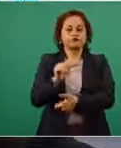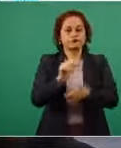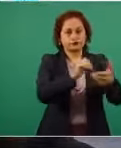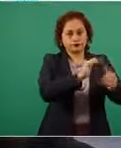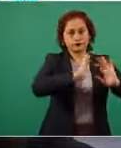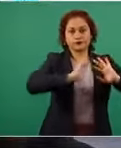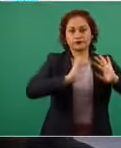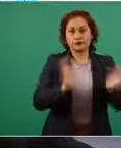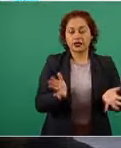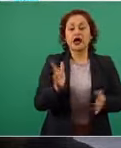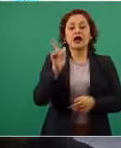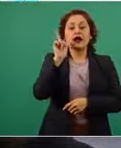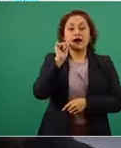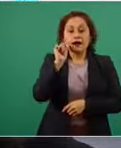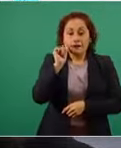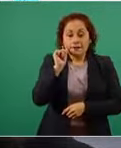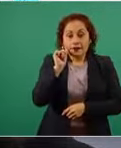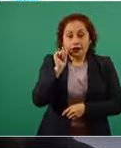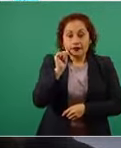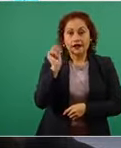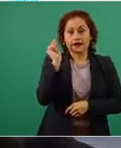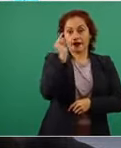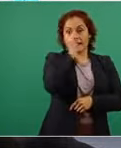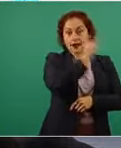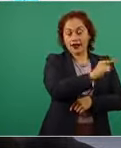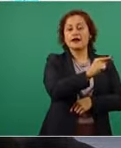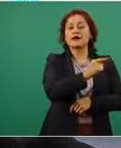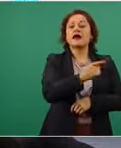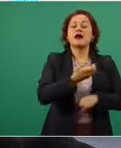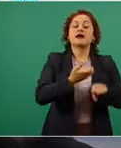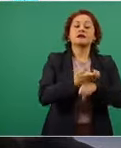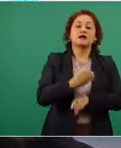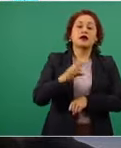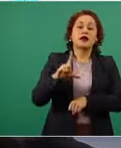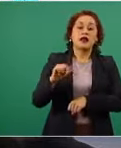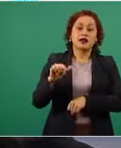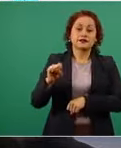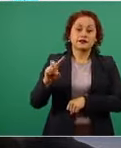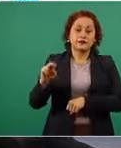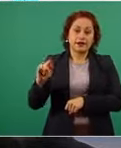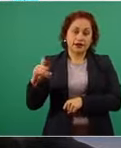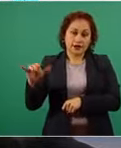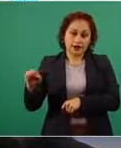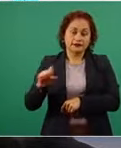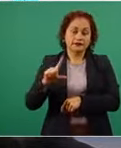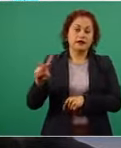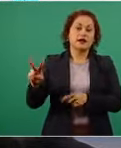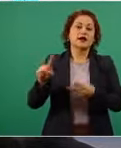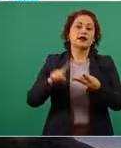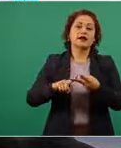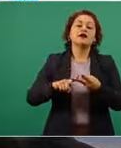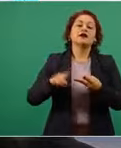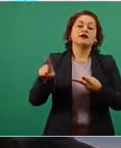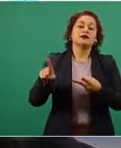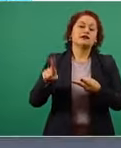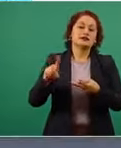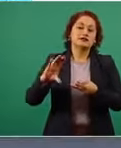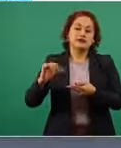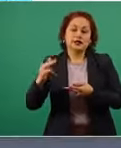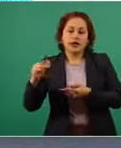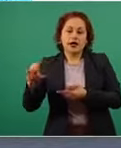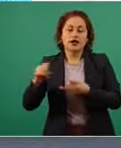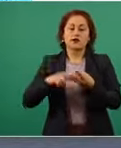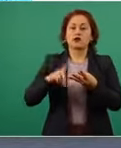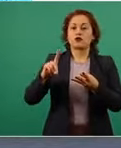Mañana se van a aplicar vacunas en el Consulado de México en Las Vegas, en otros 12 consulados, incluyendo a Chicago, Douglas, Houston, Indianapolis,